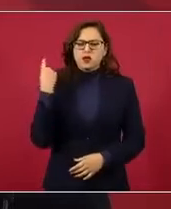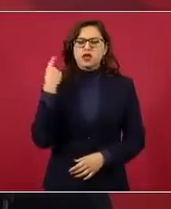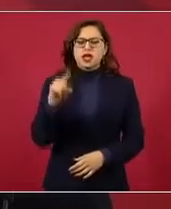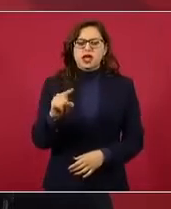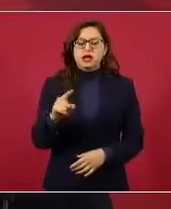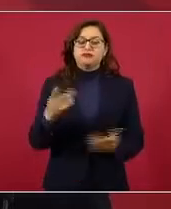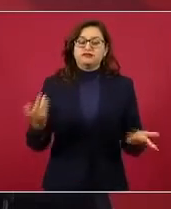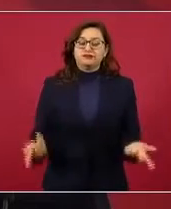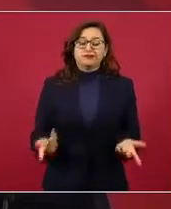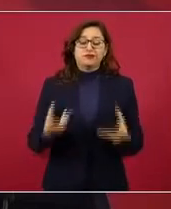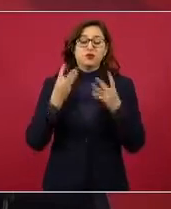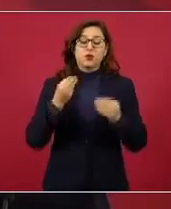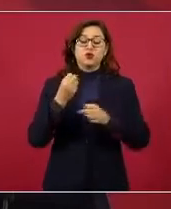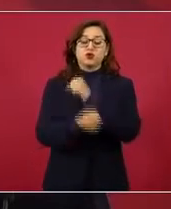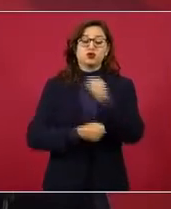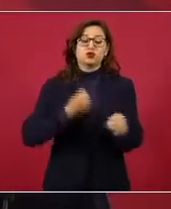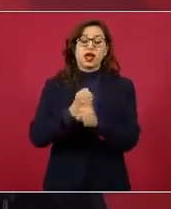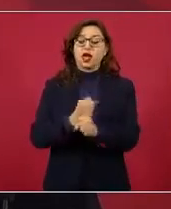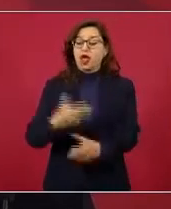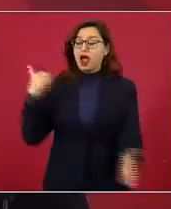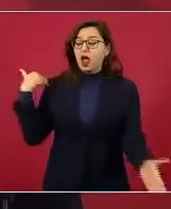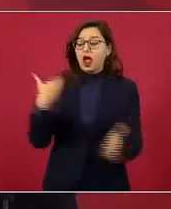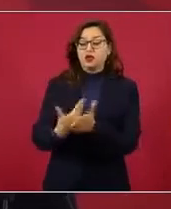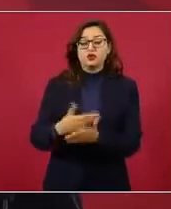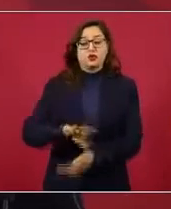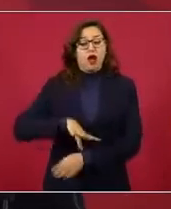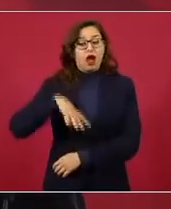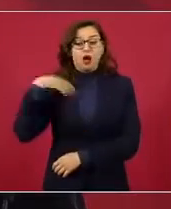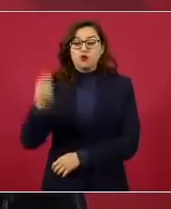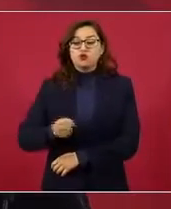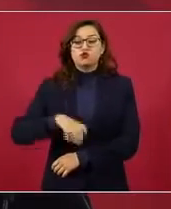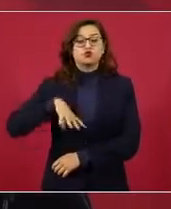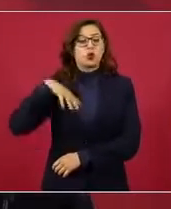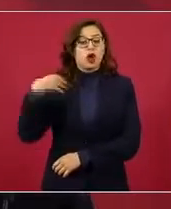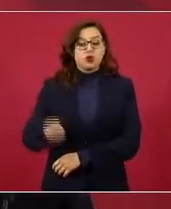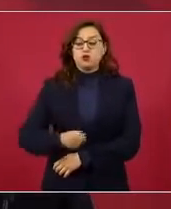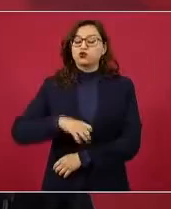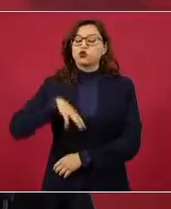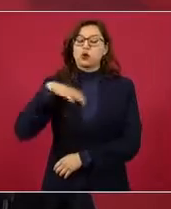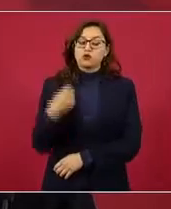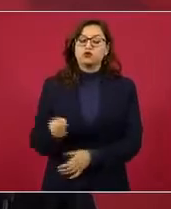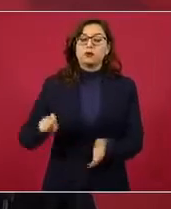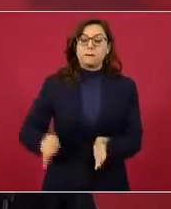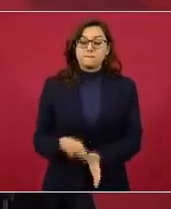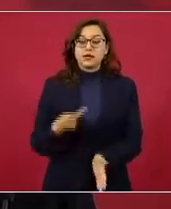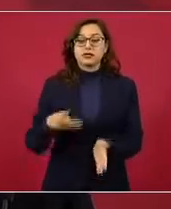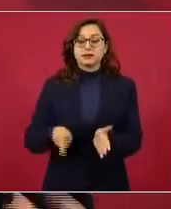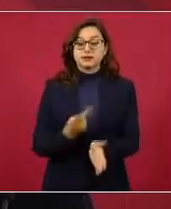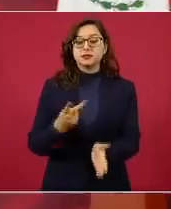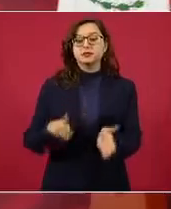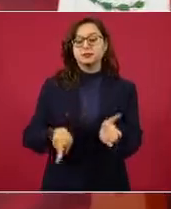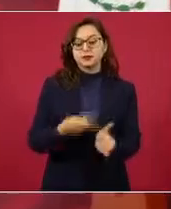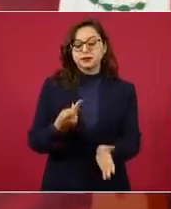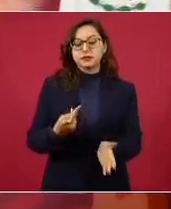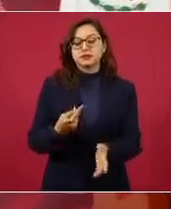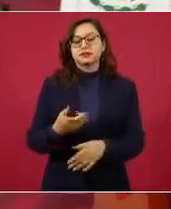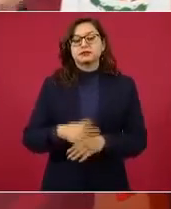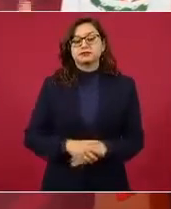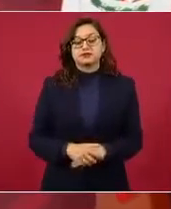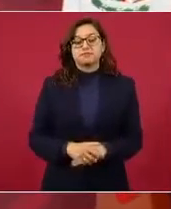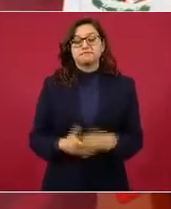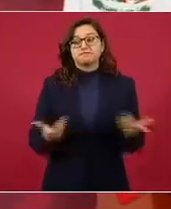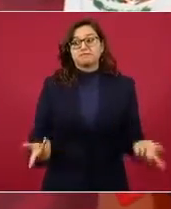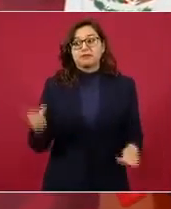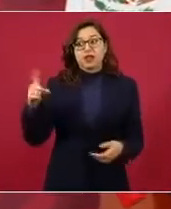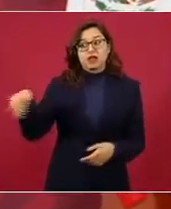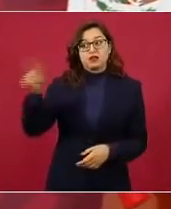abusó en otros tiempos de nuestro país y se le consideró como tierra de